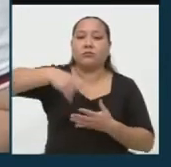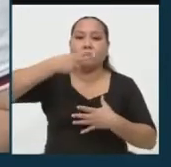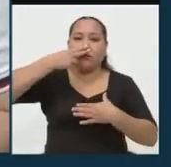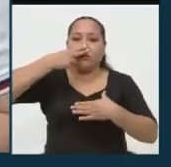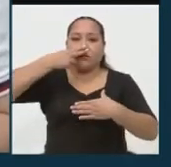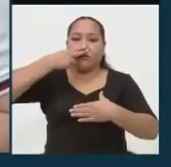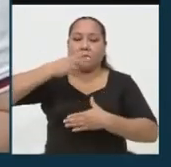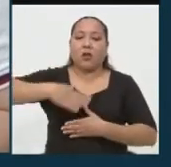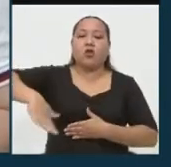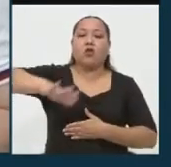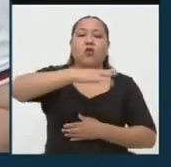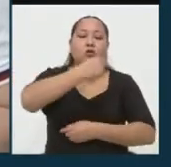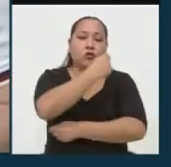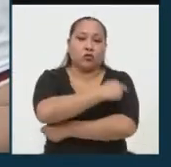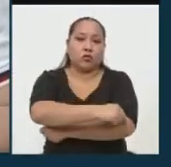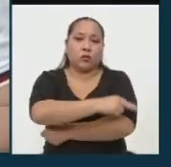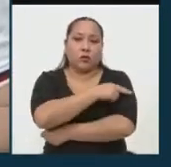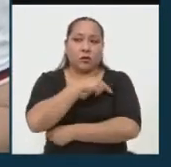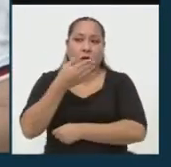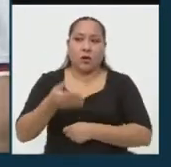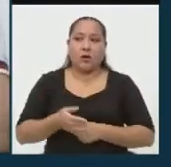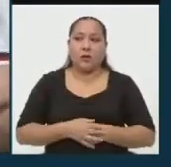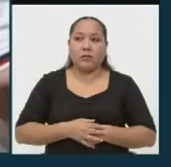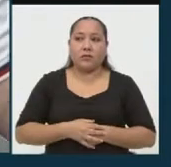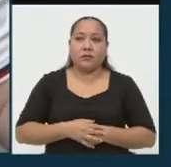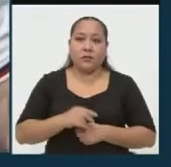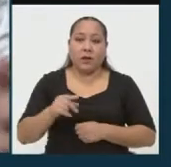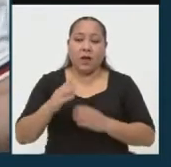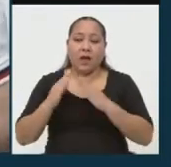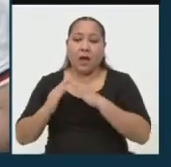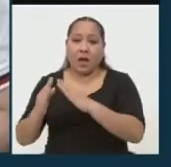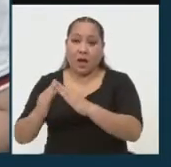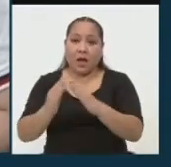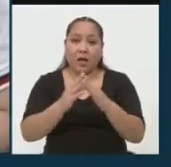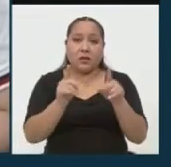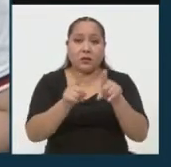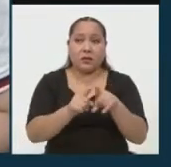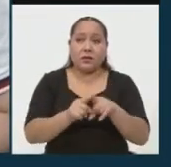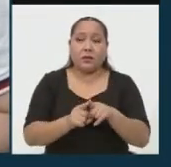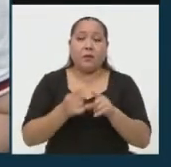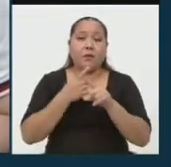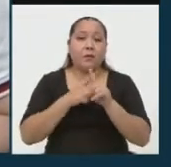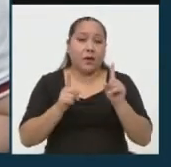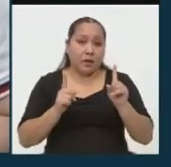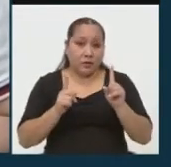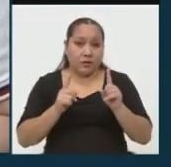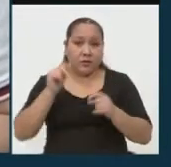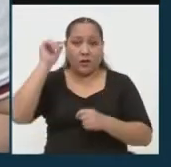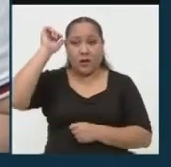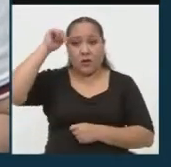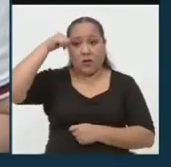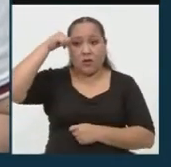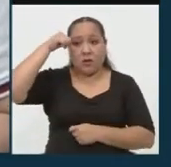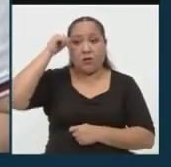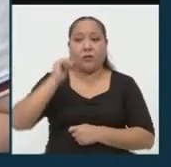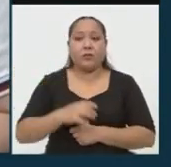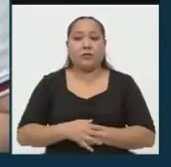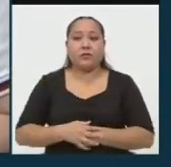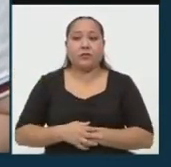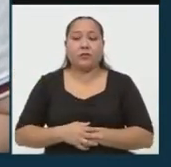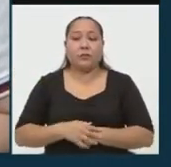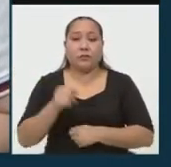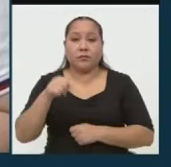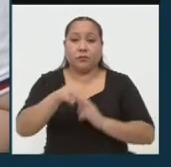a nivel hospitalario y a nivel domiciliario también. Pero tengamos en cuenta nuestra actual